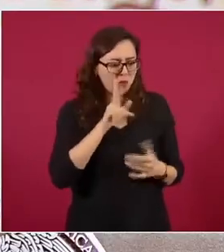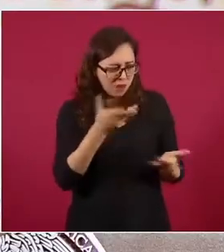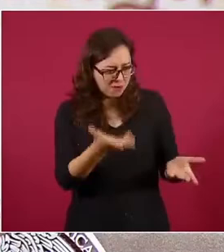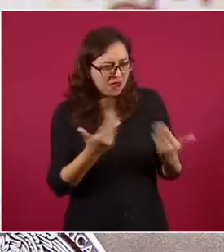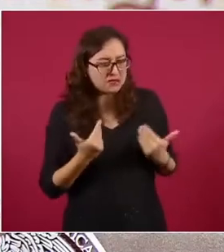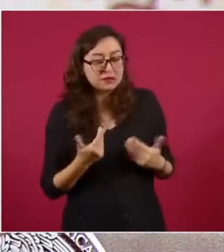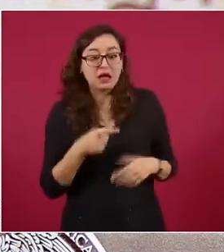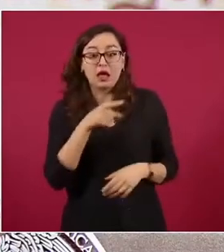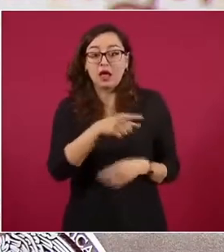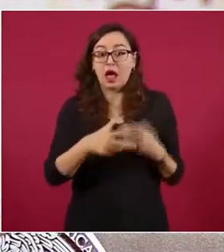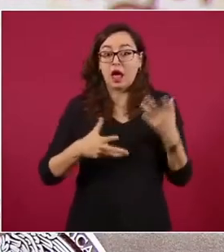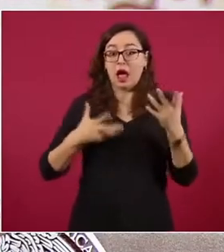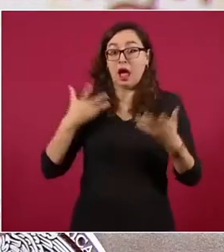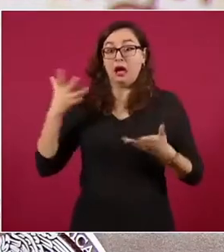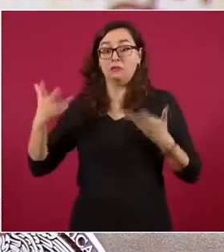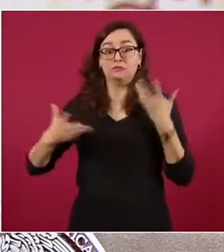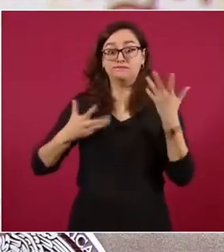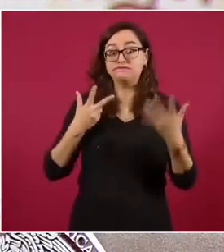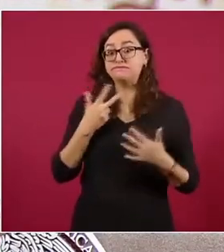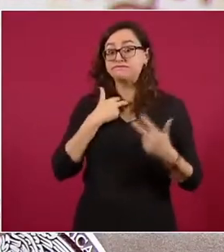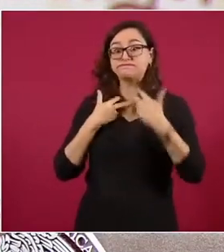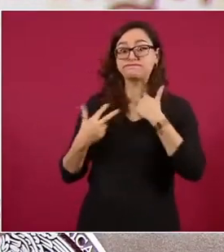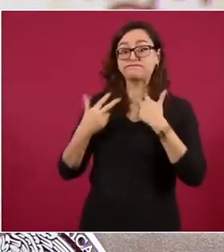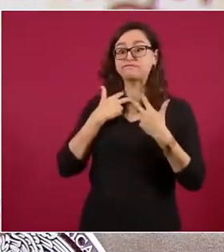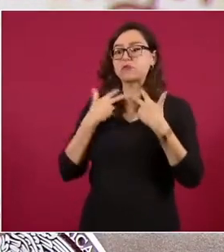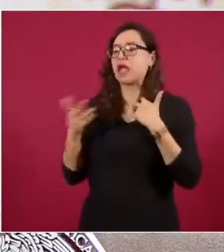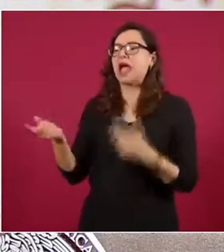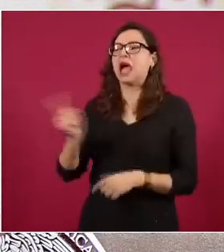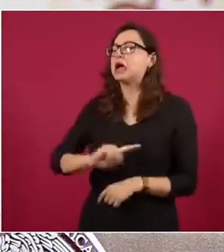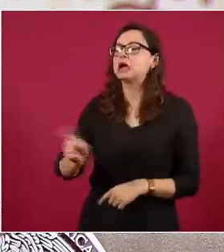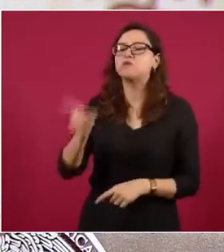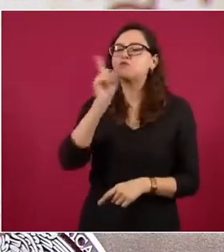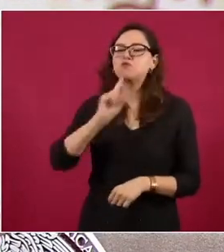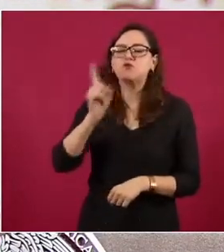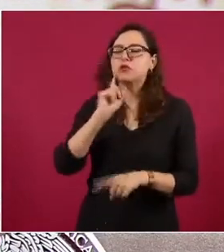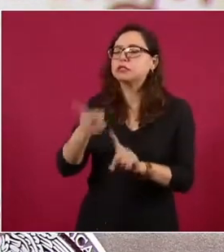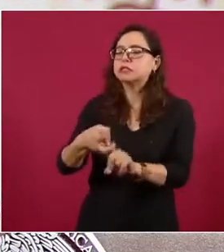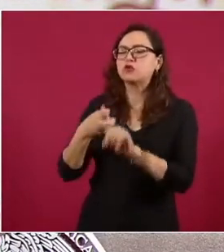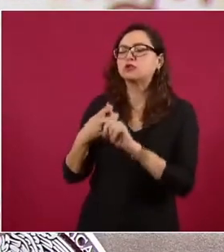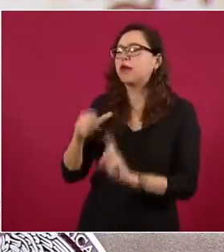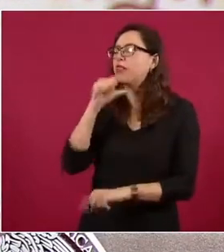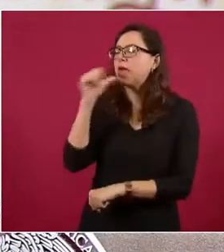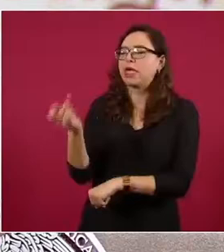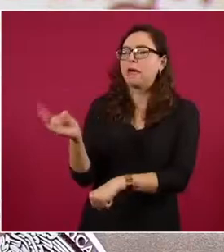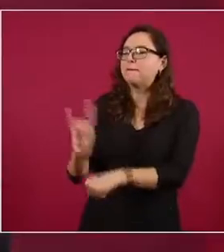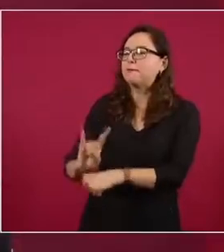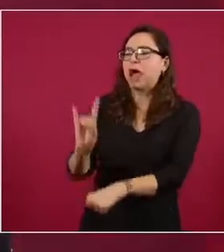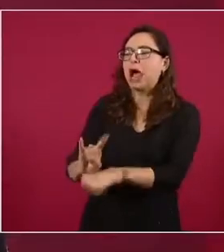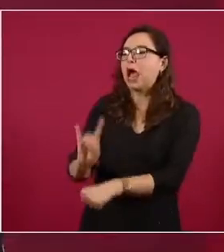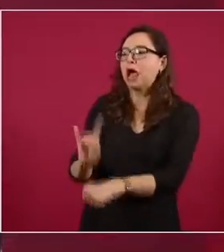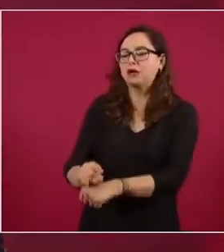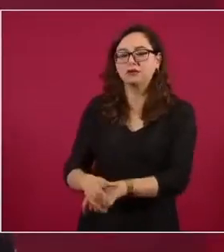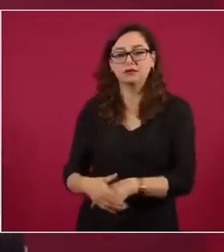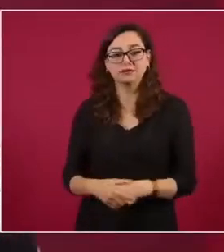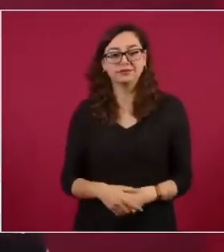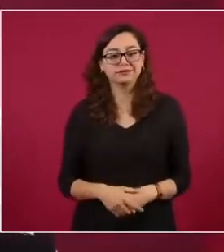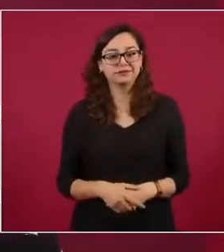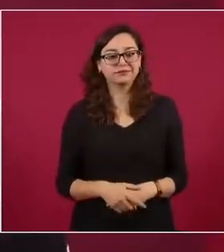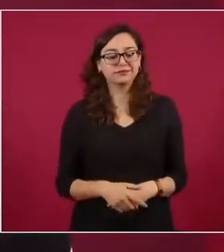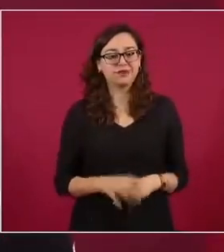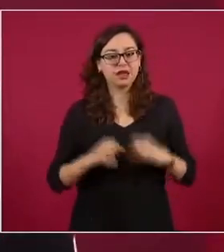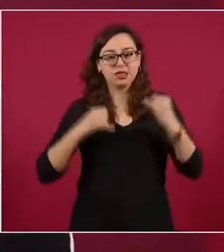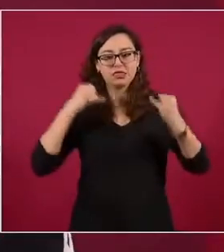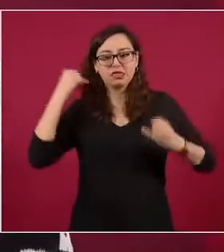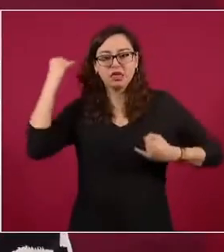Ella cambió su versión y dijo que había sido un montaje. El chiste es figurar, aunque sea con base